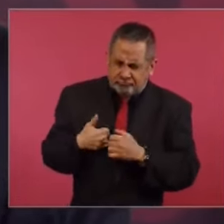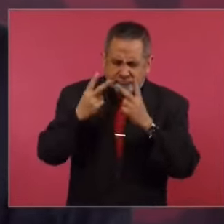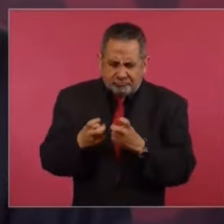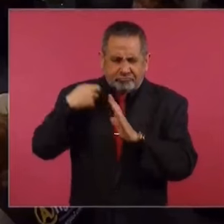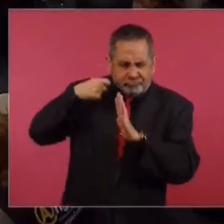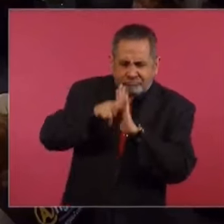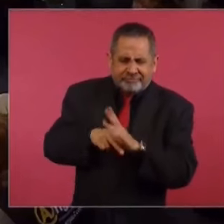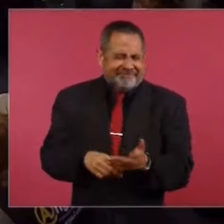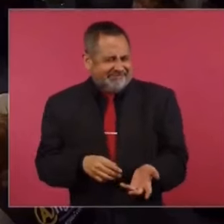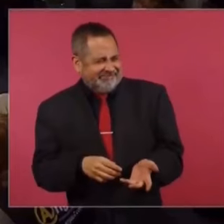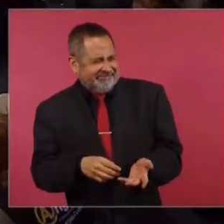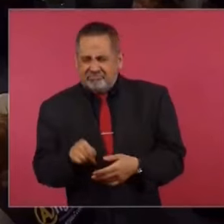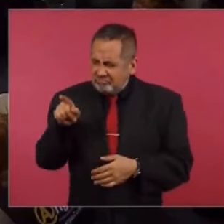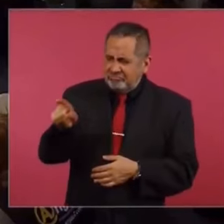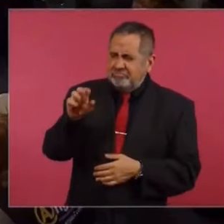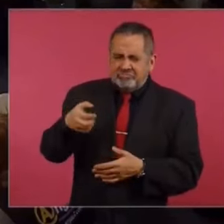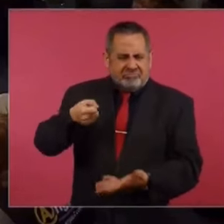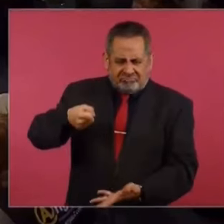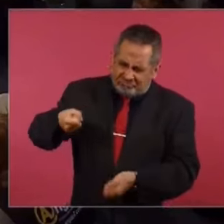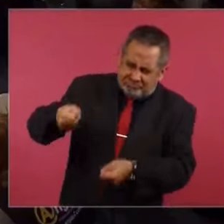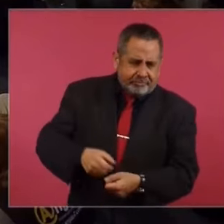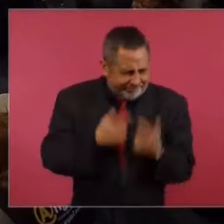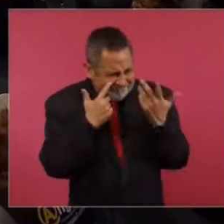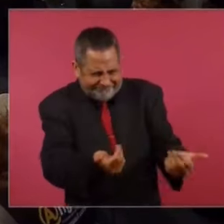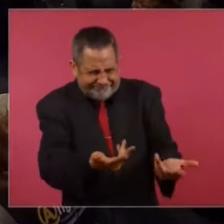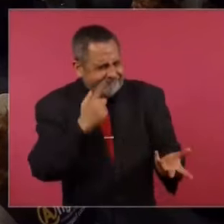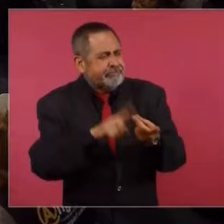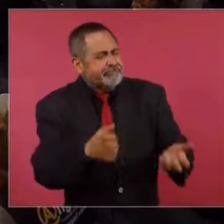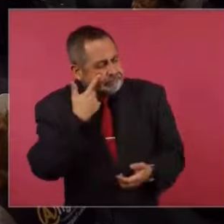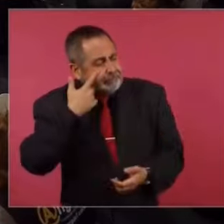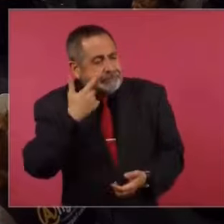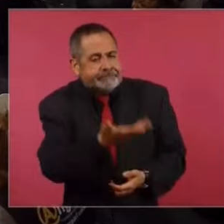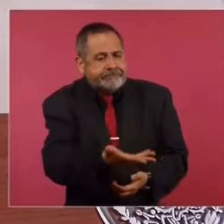Tiene videos donde estoy recibiendo maletas de dinero. Pues que los presente.